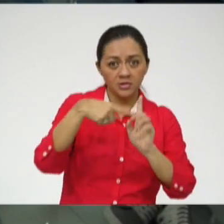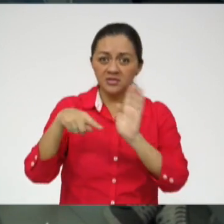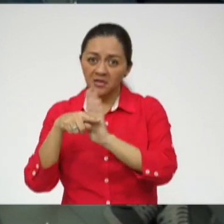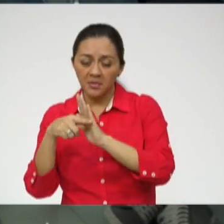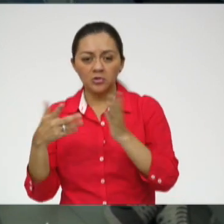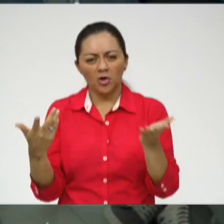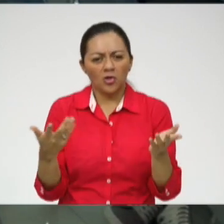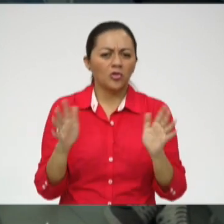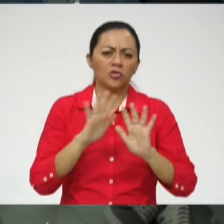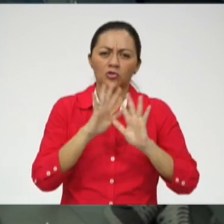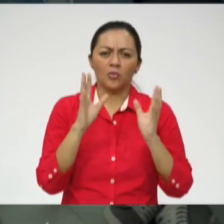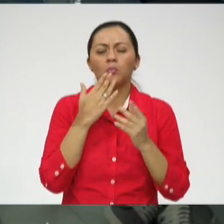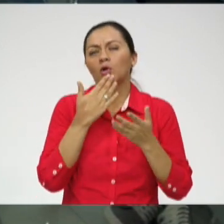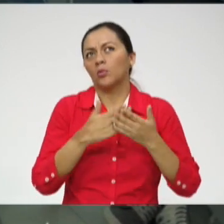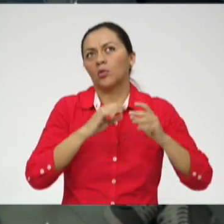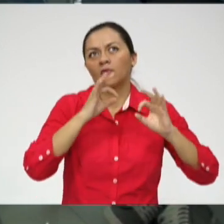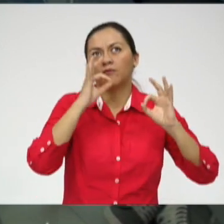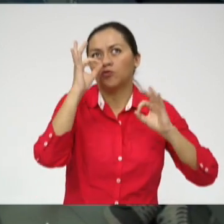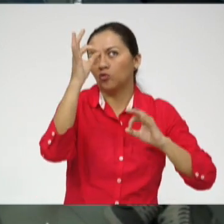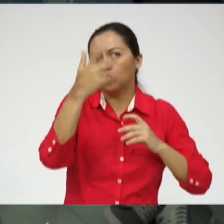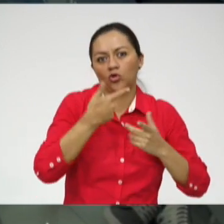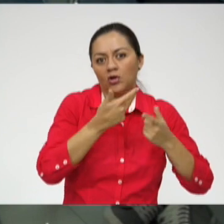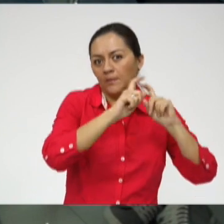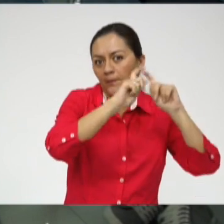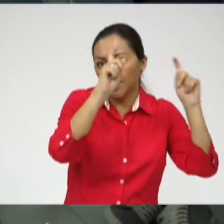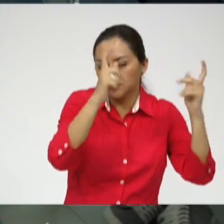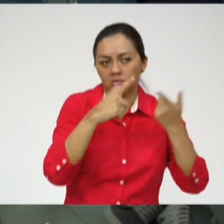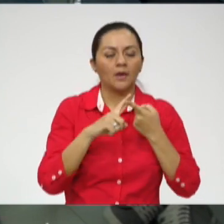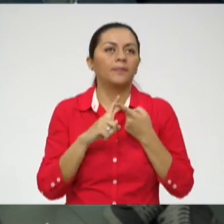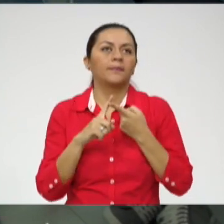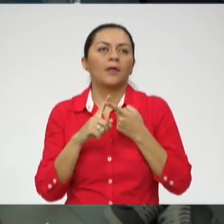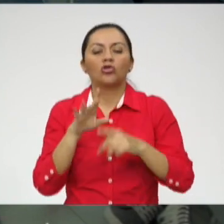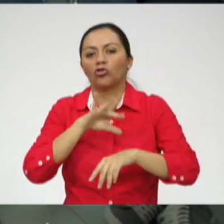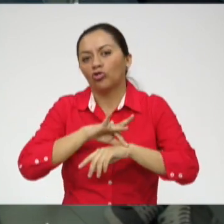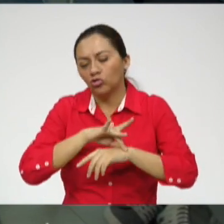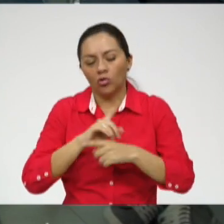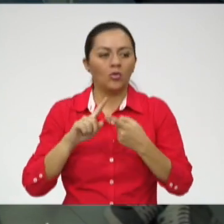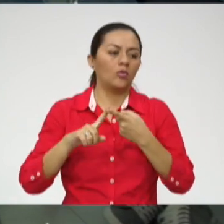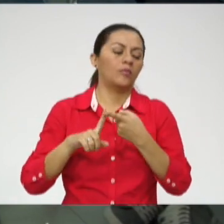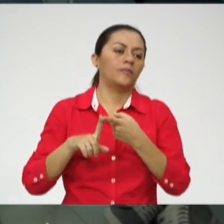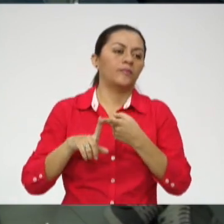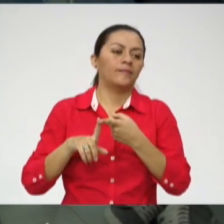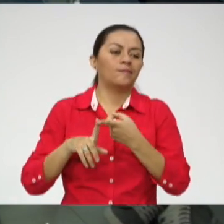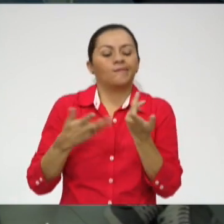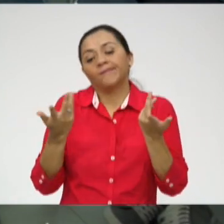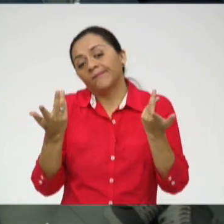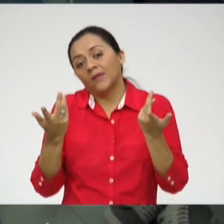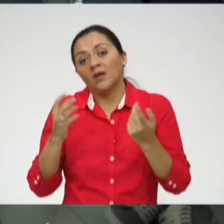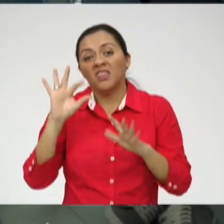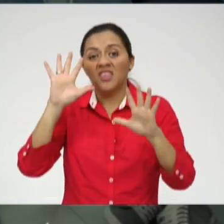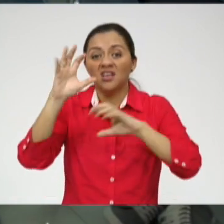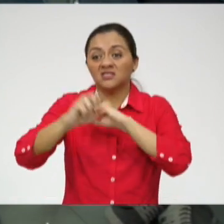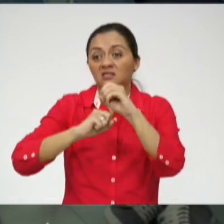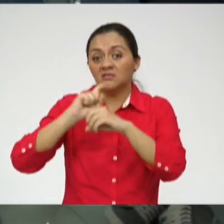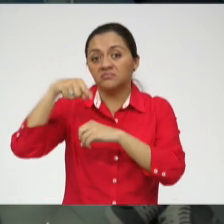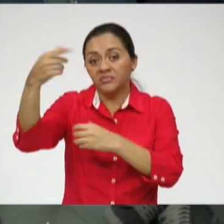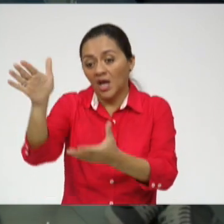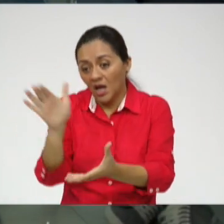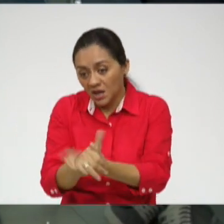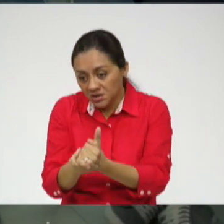Planificas ser empresario, planificas ser doctor, planificas de aquí a 10 años formar una familia y